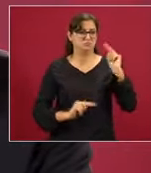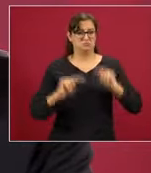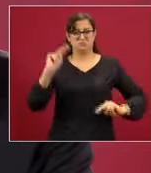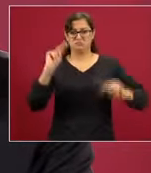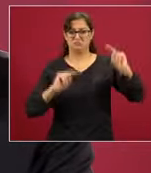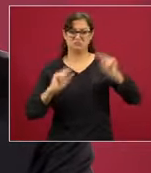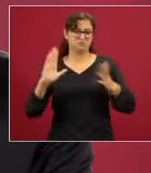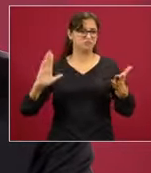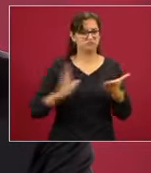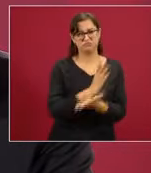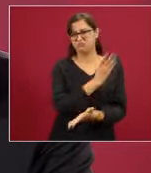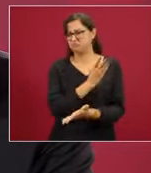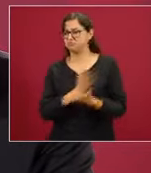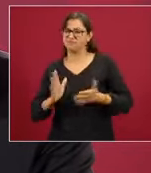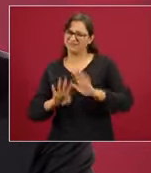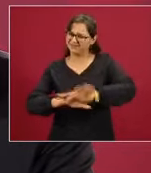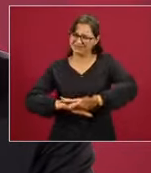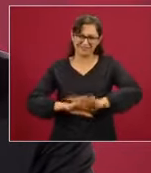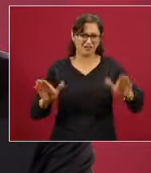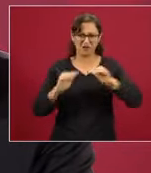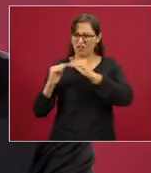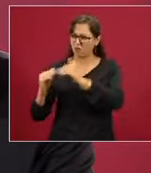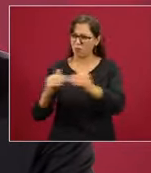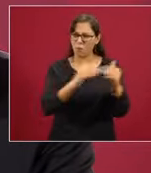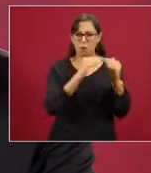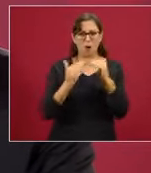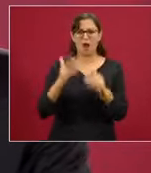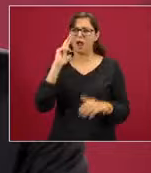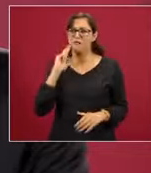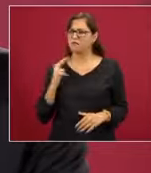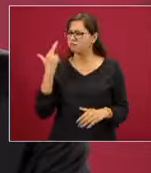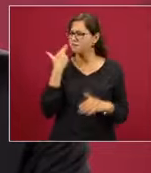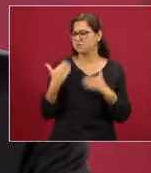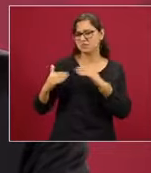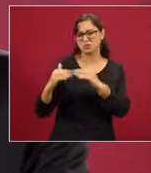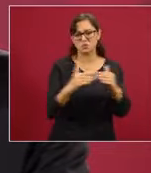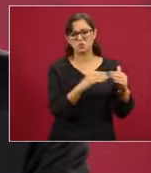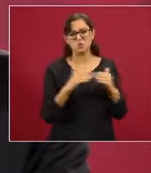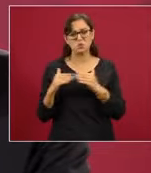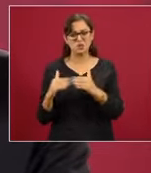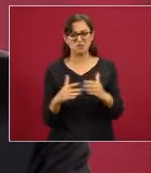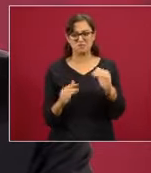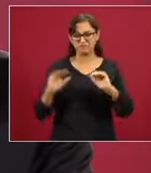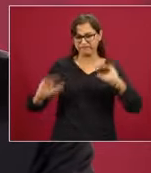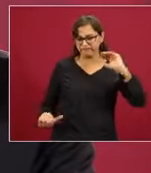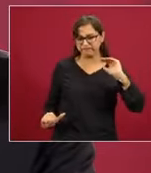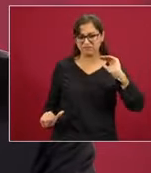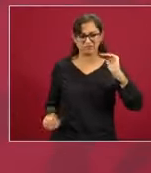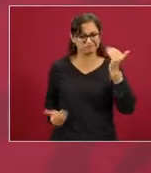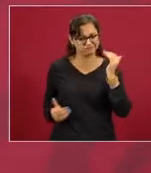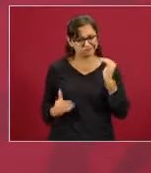y combatiendo la desigualdad